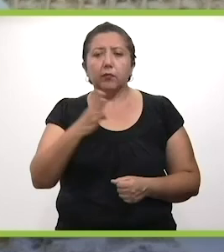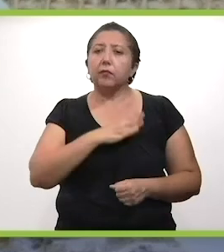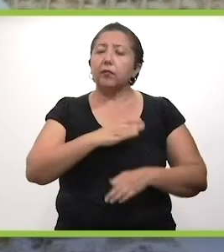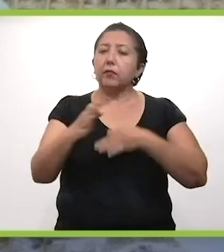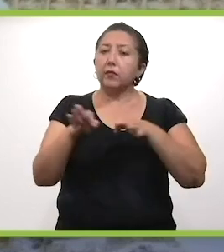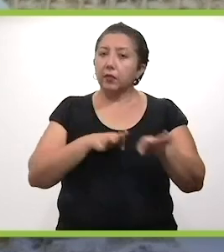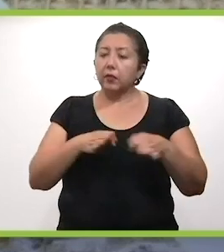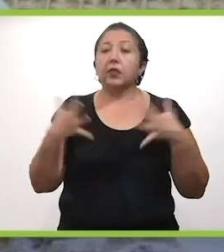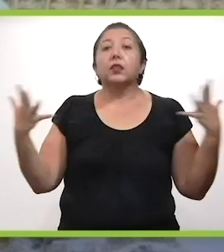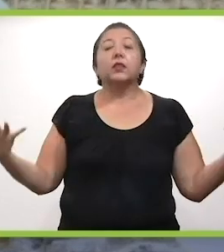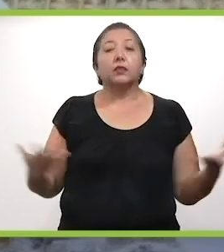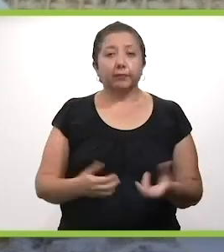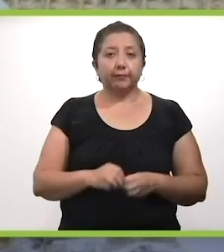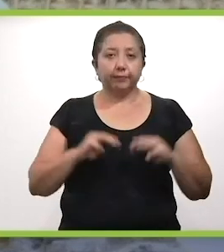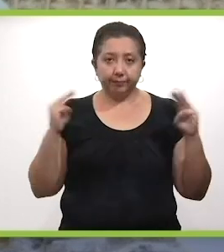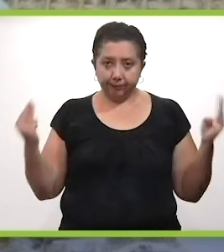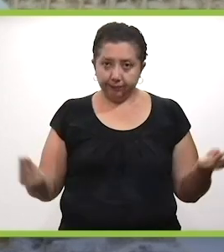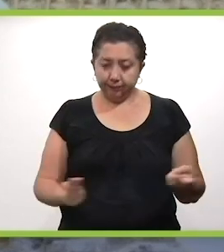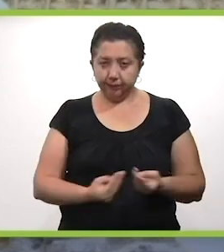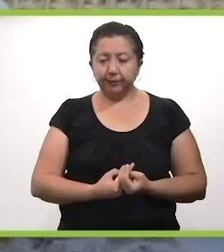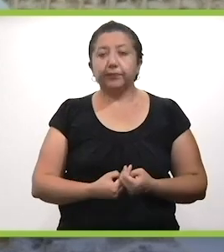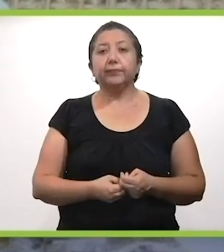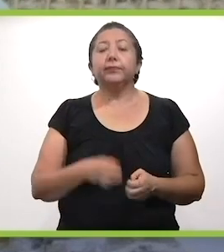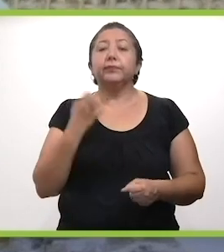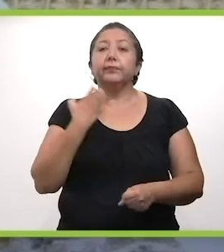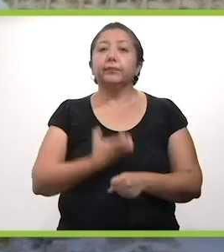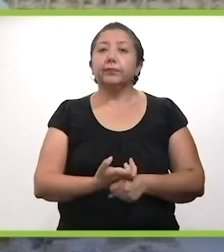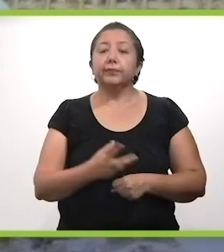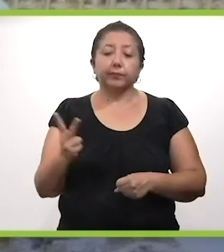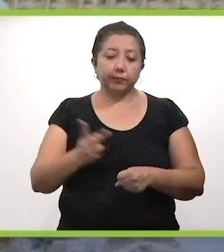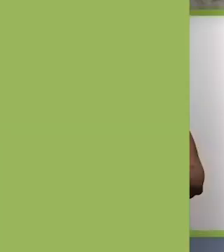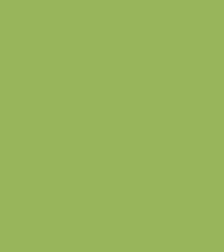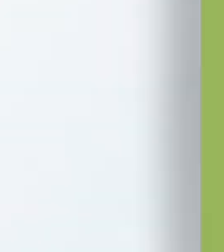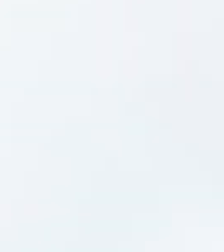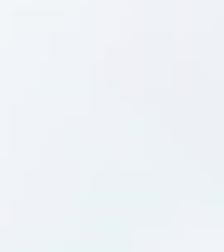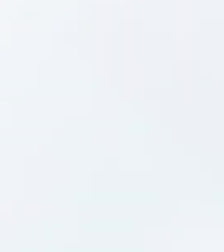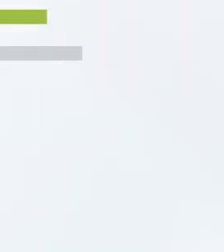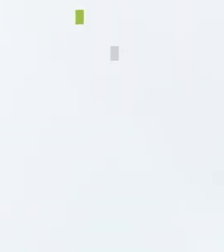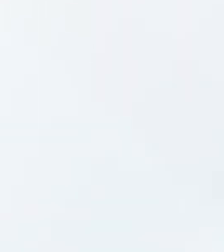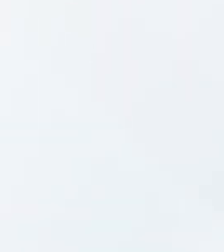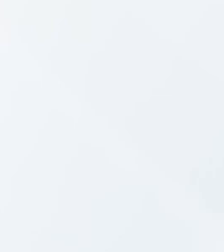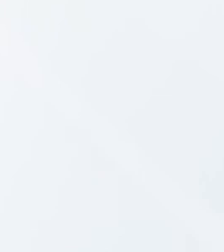ya decía, constatan el buen trabajo que se está realizando de manera estatal.